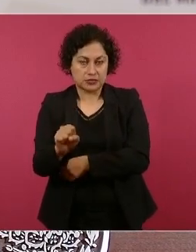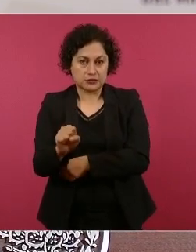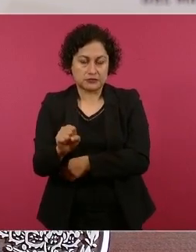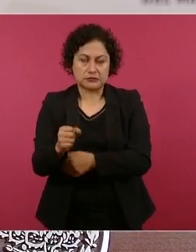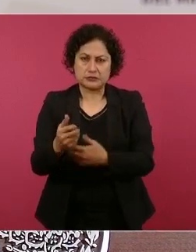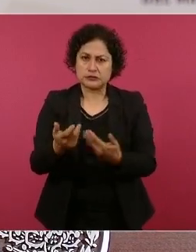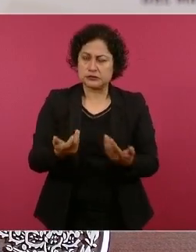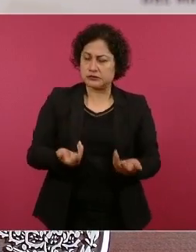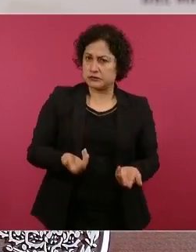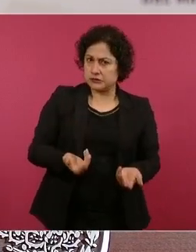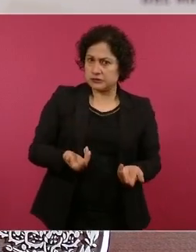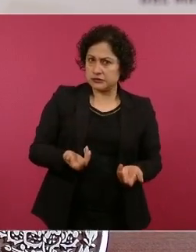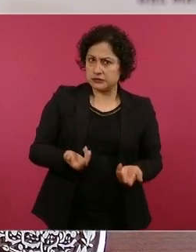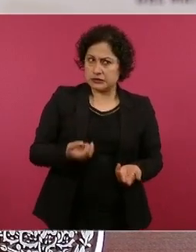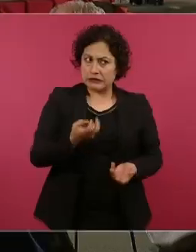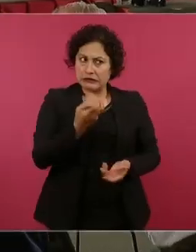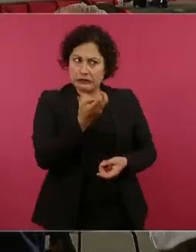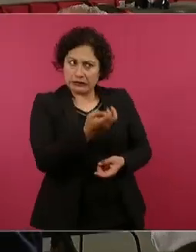Pero miren.